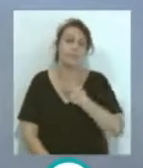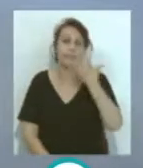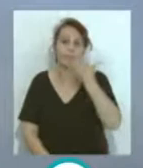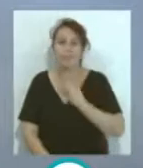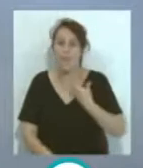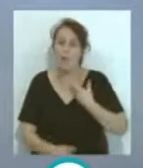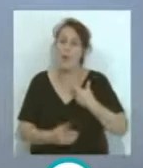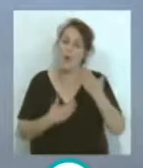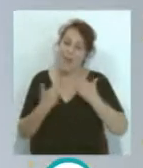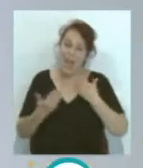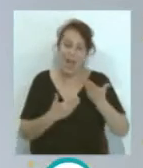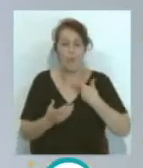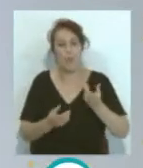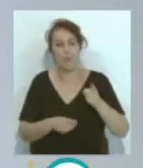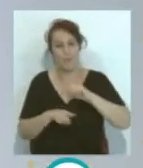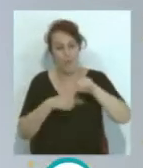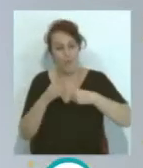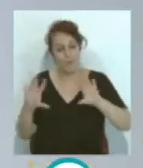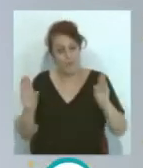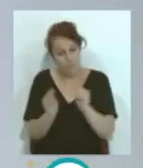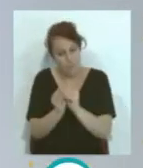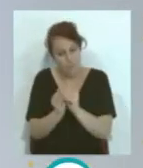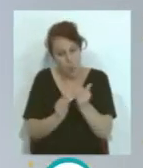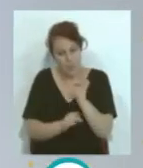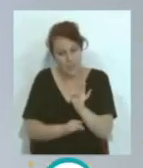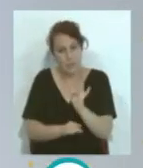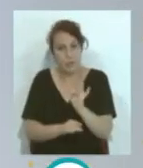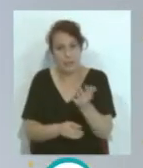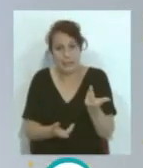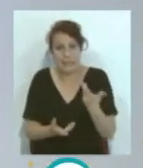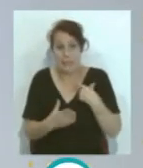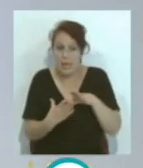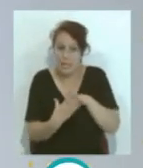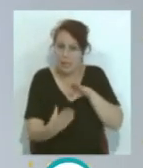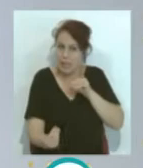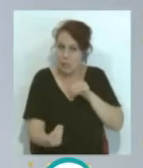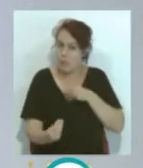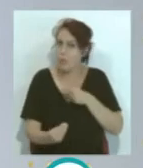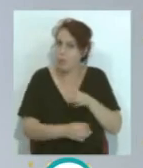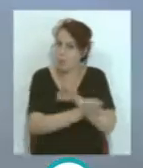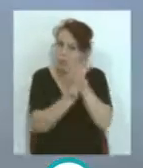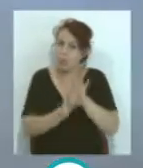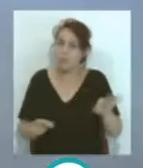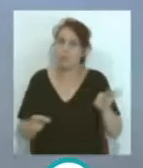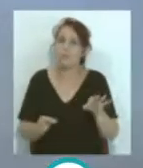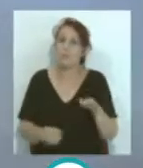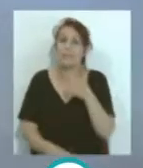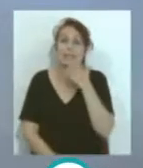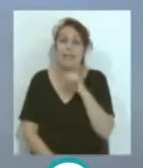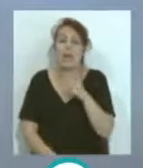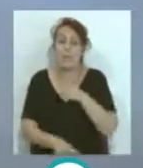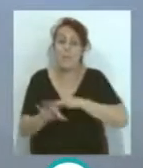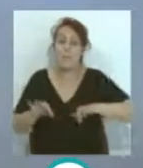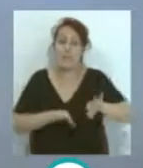charlamos,la comentamos... ...y sacamos conclusiones positivas... ...si hay un intento cordial... ...y también si hay una